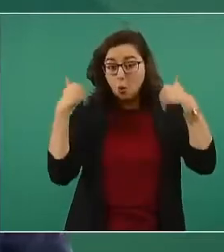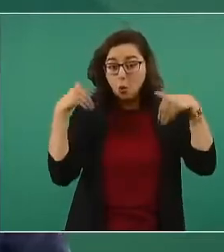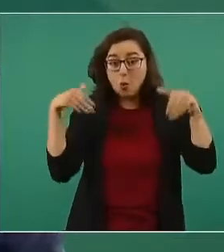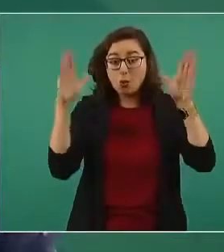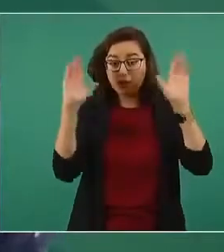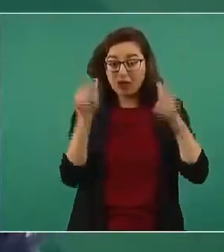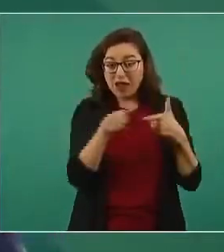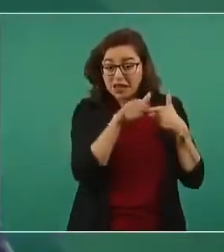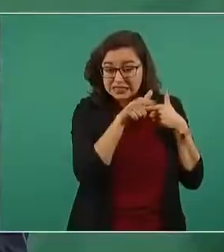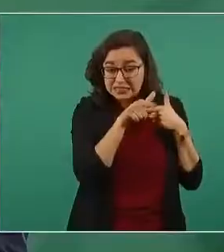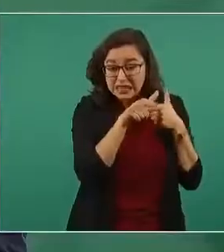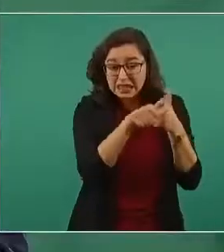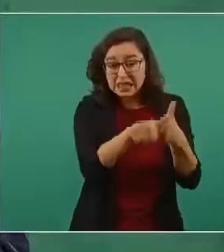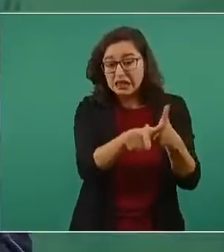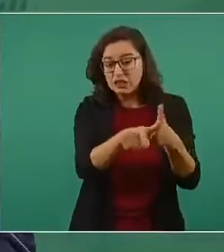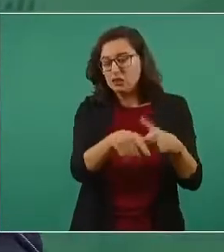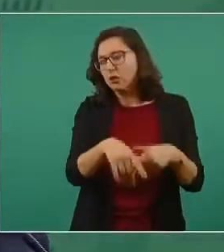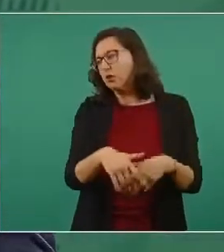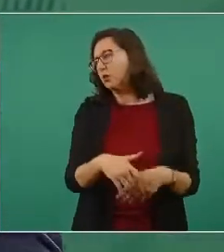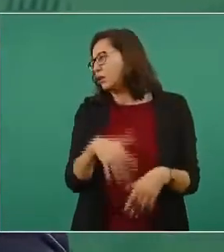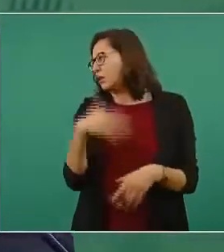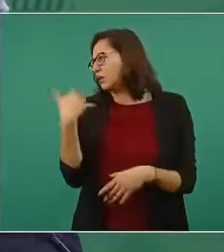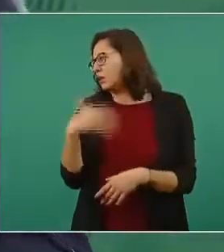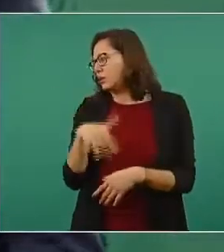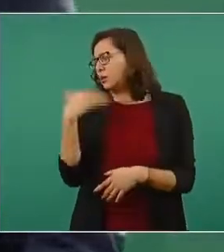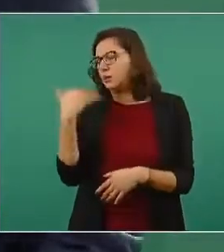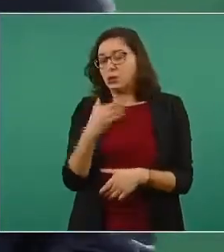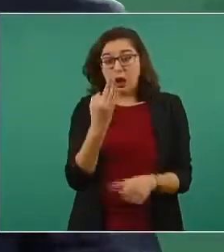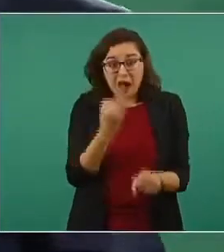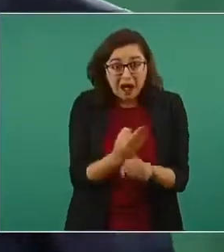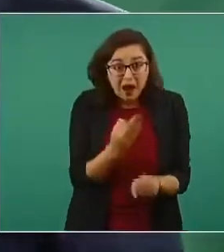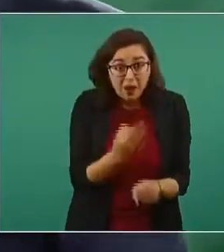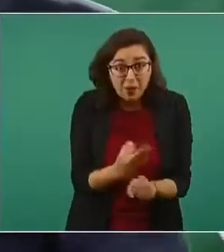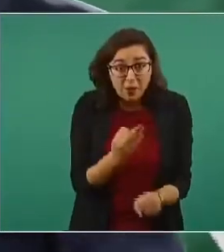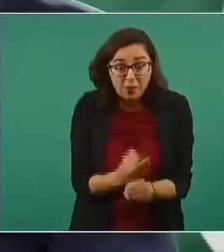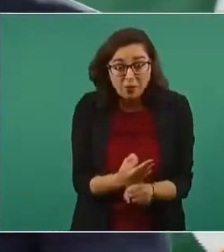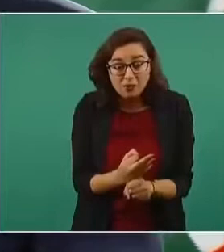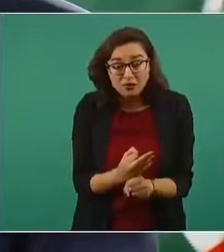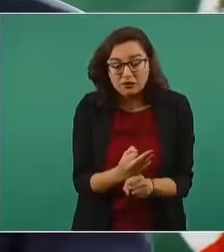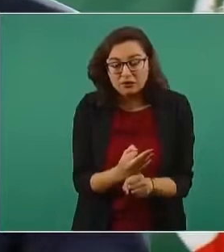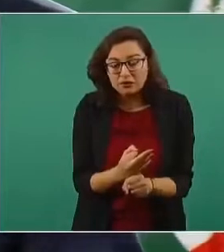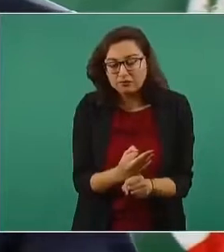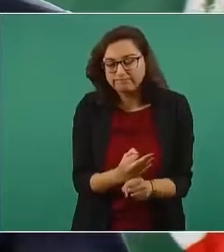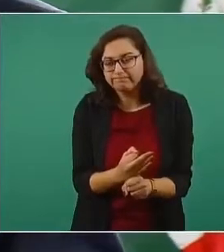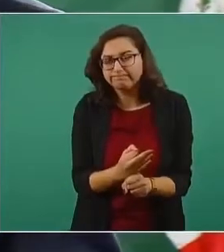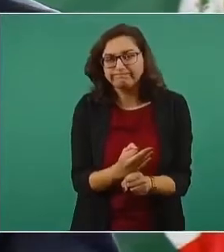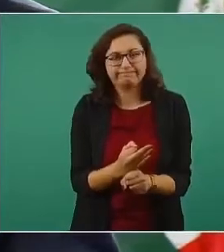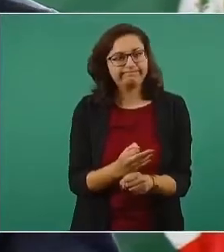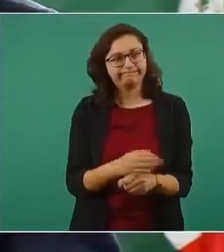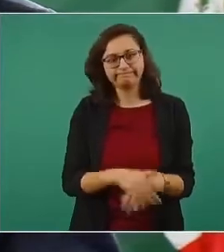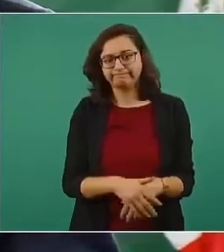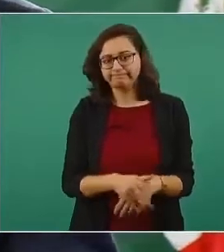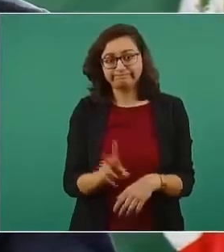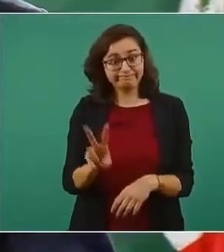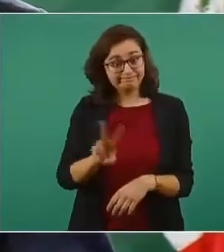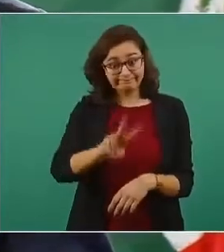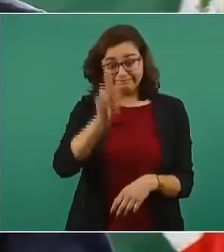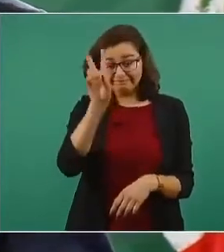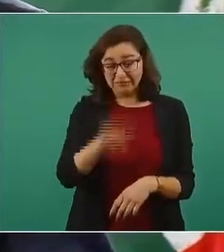estaríamos metidos en un berenjenal,